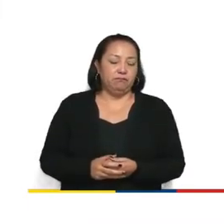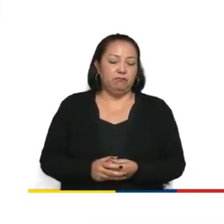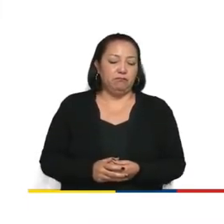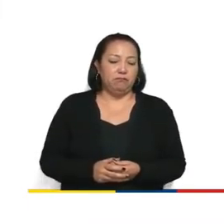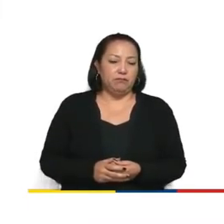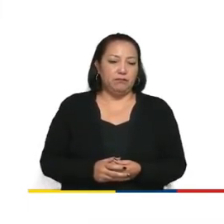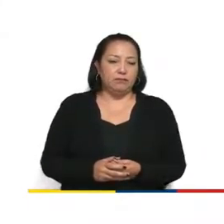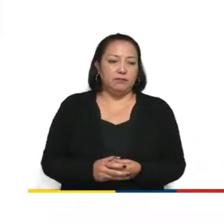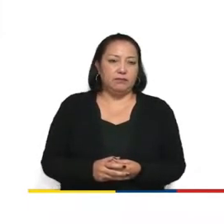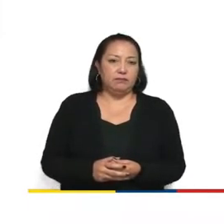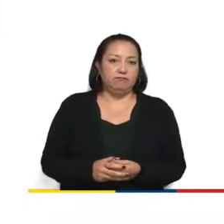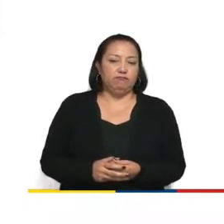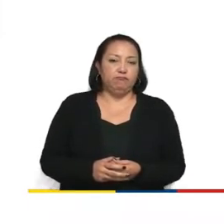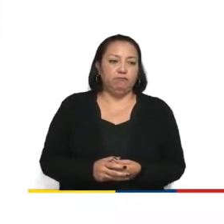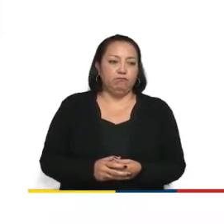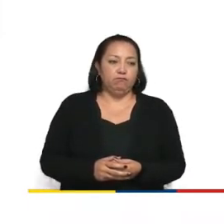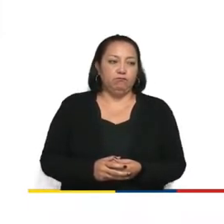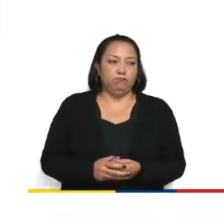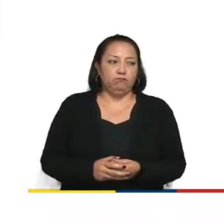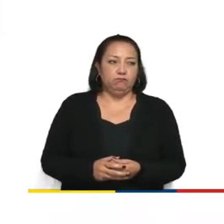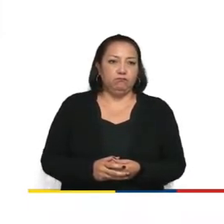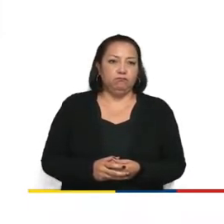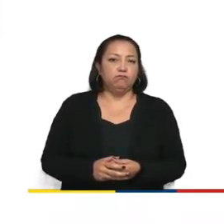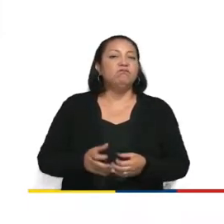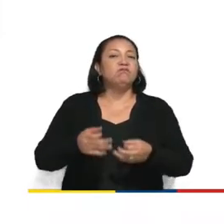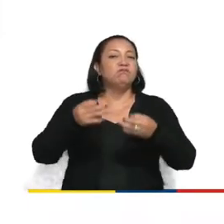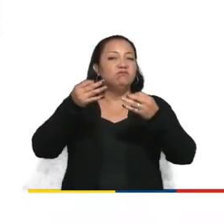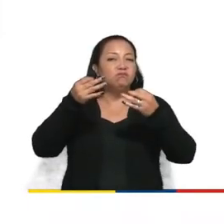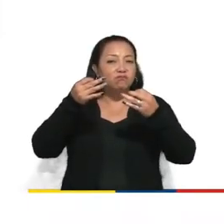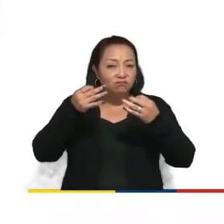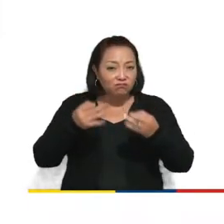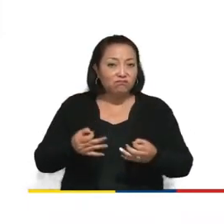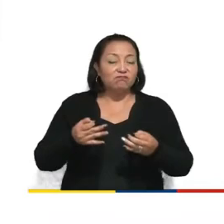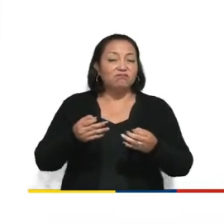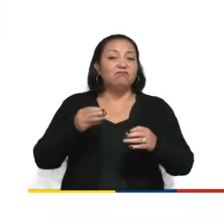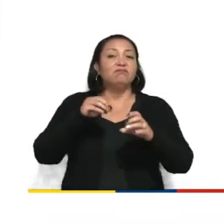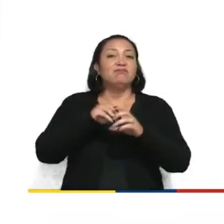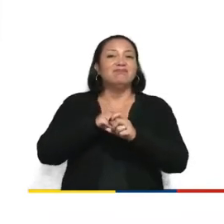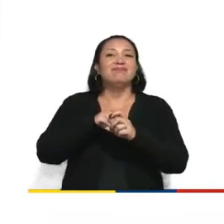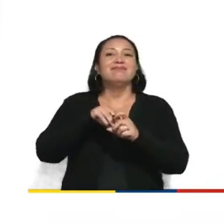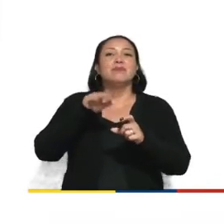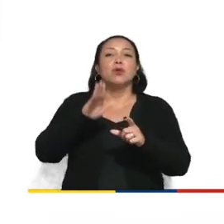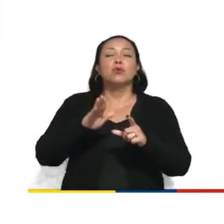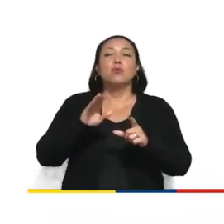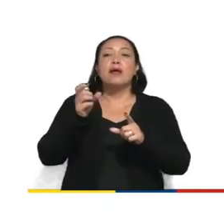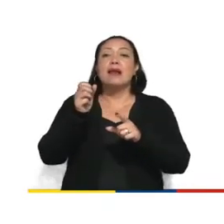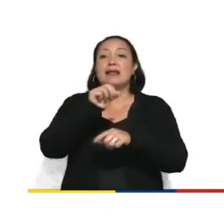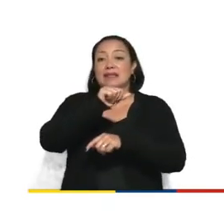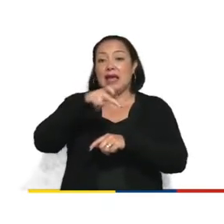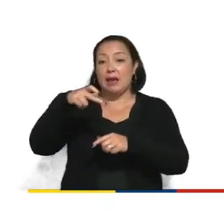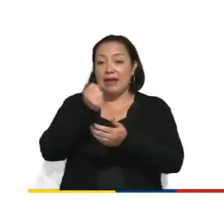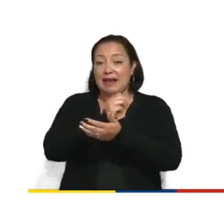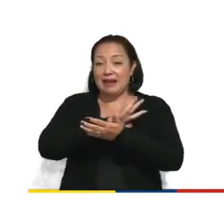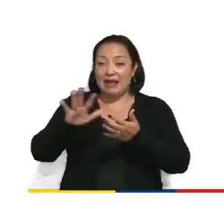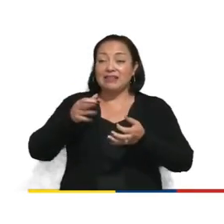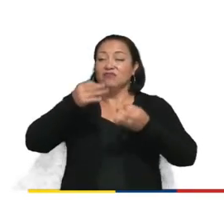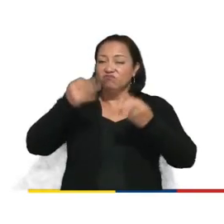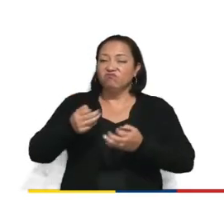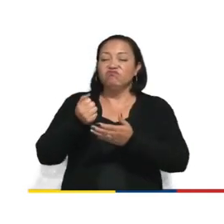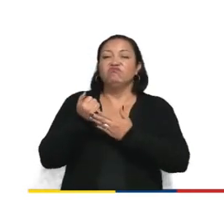¿Quién realmente se está beneficiando del Zero Rating? En esta pantalla vemos en la parte